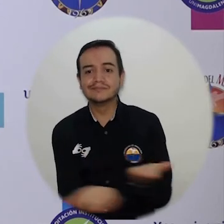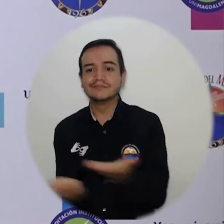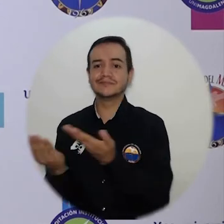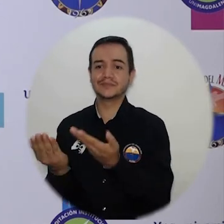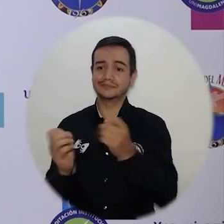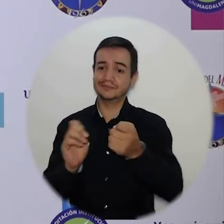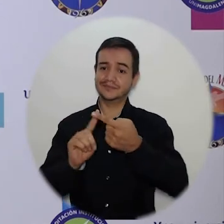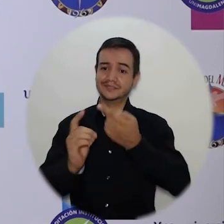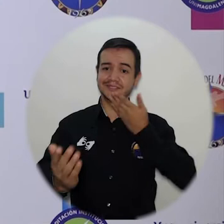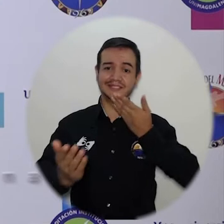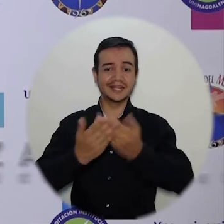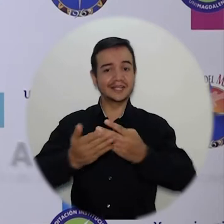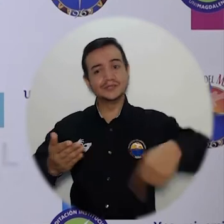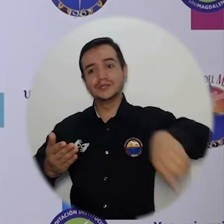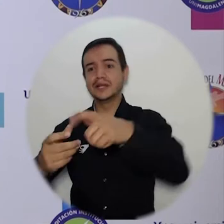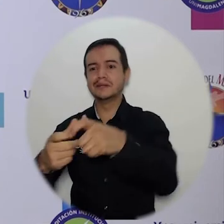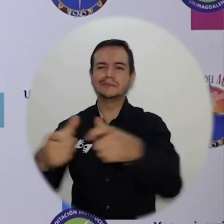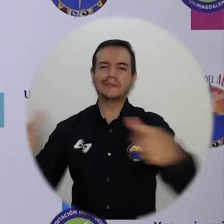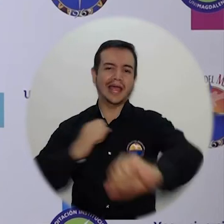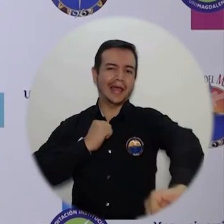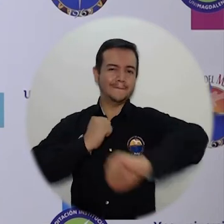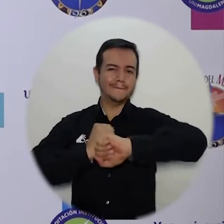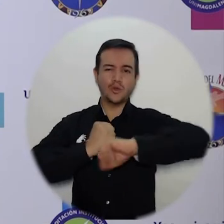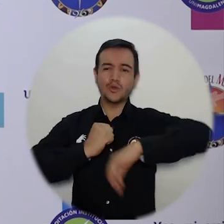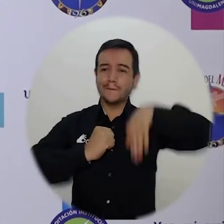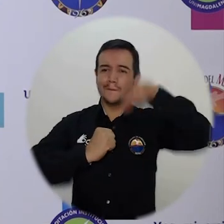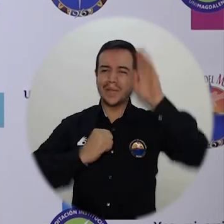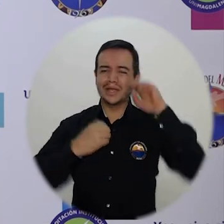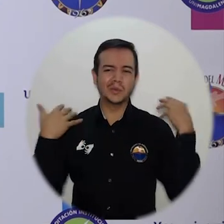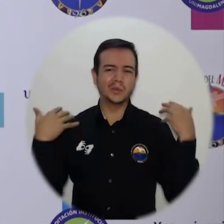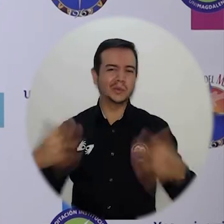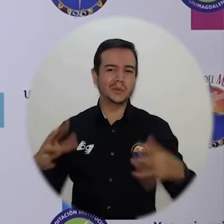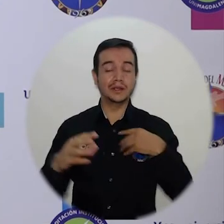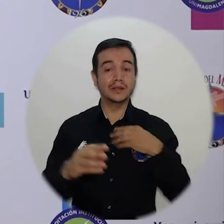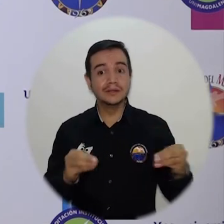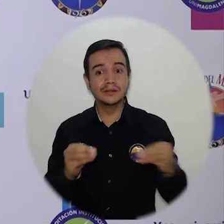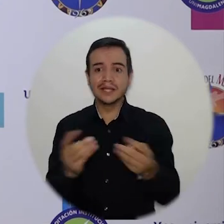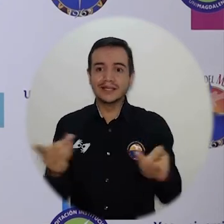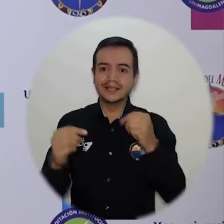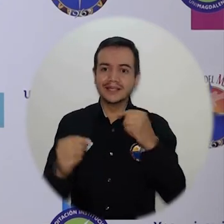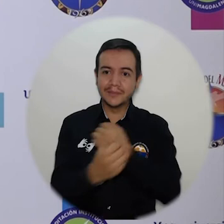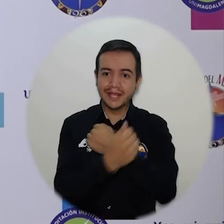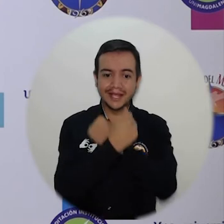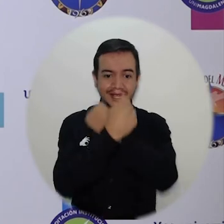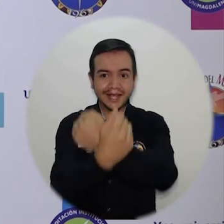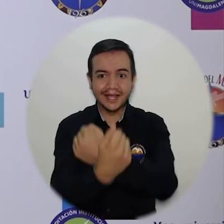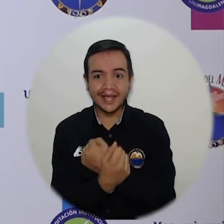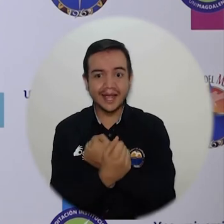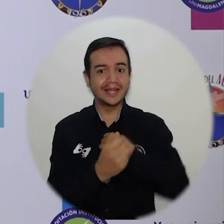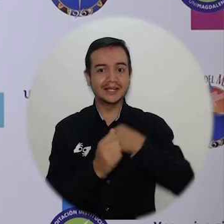mayoritario, contundente, histórico que me brindaron en la consulta, pero también por todo el cariño y el aprecio que me han brindado durante estos cuatro años